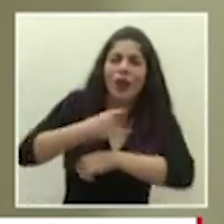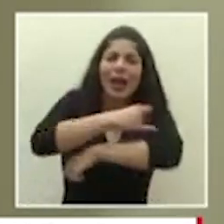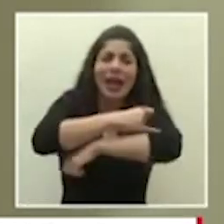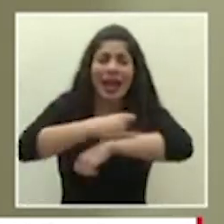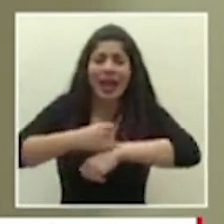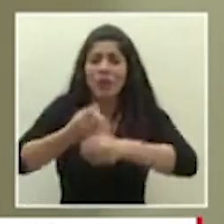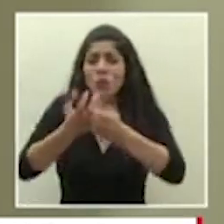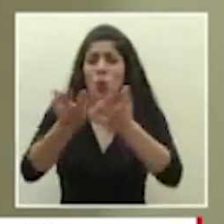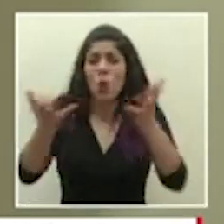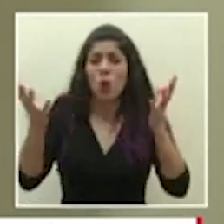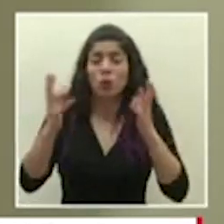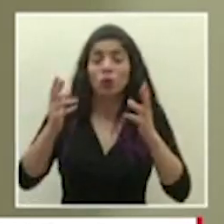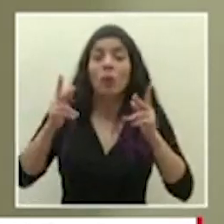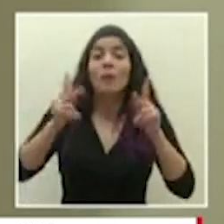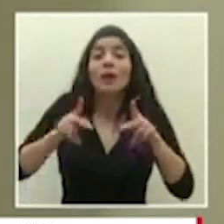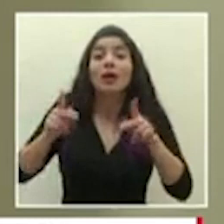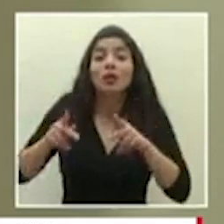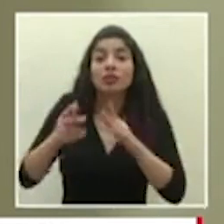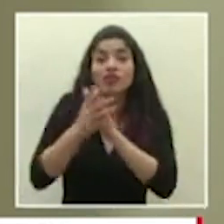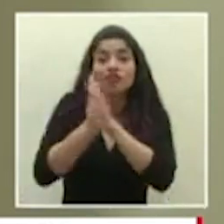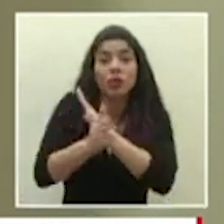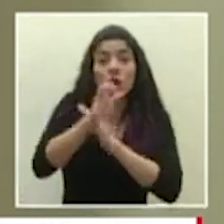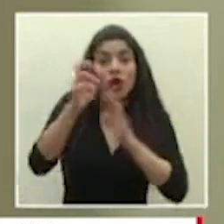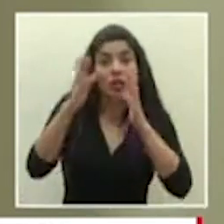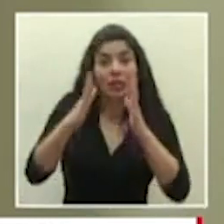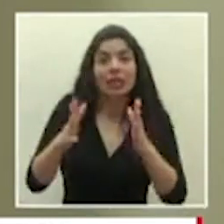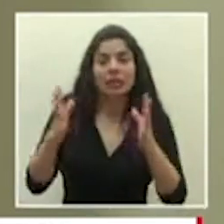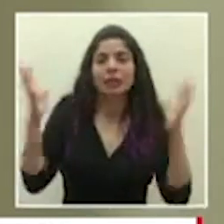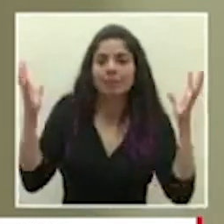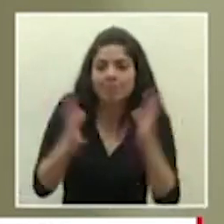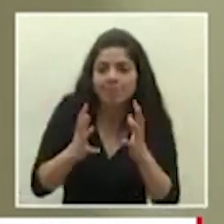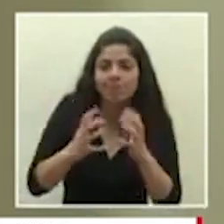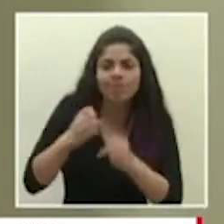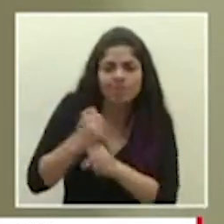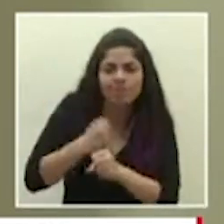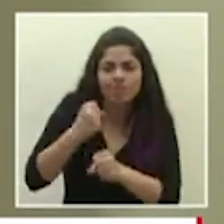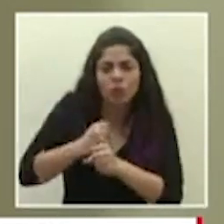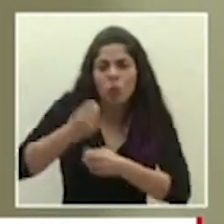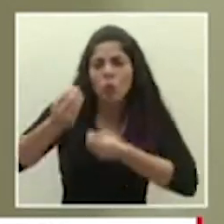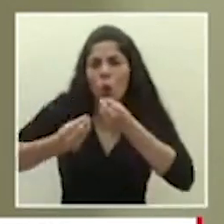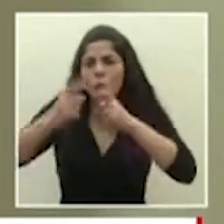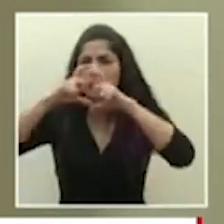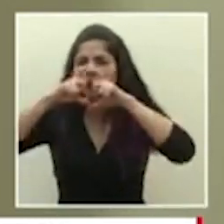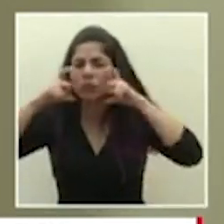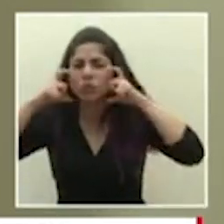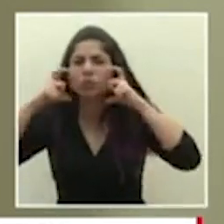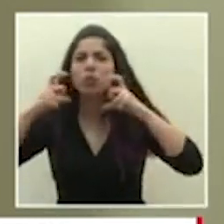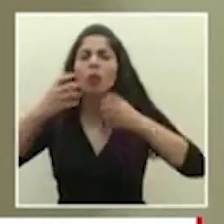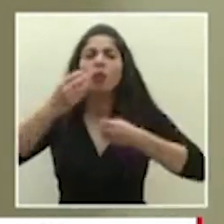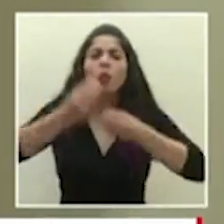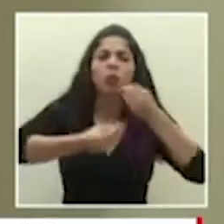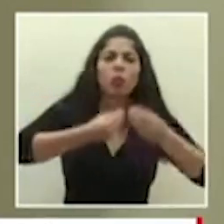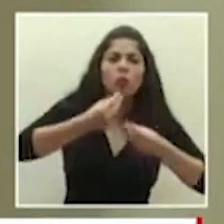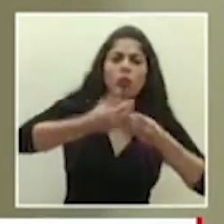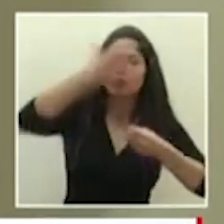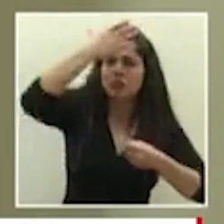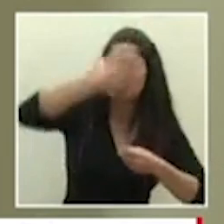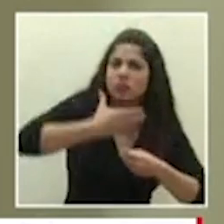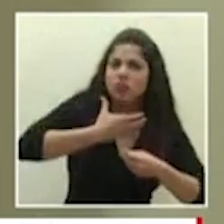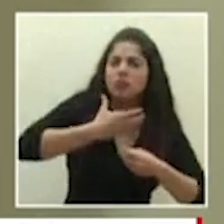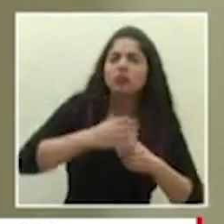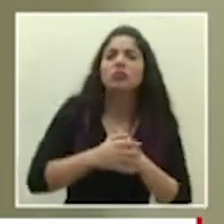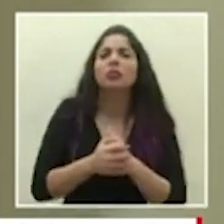todo tipo el capital humano de Costa Rica se sumó comenzaron a producir mascarillas las caretas